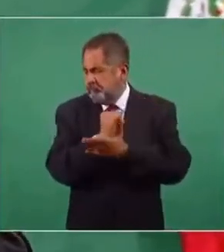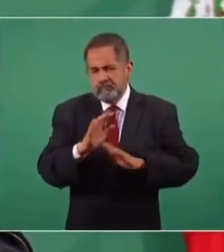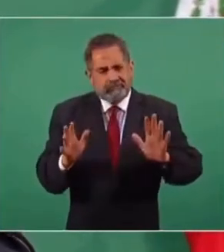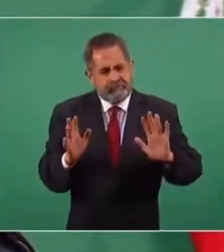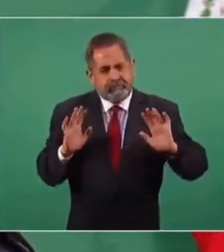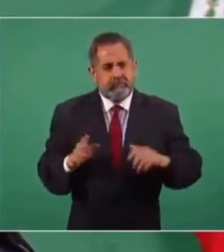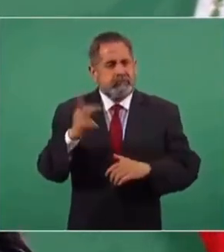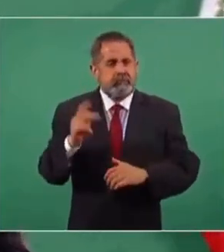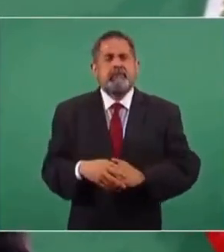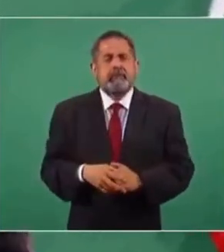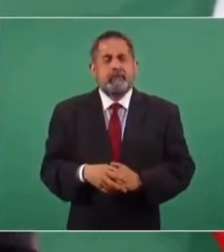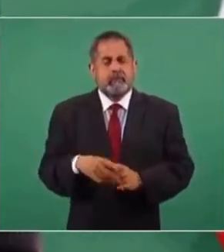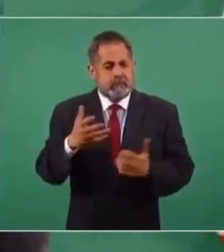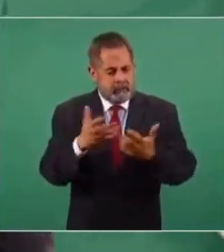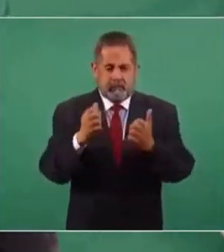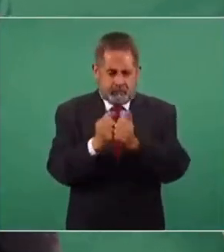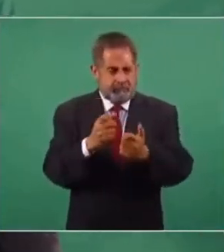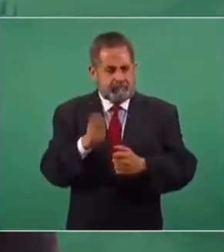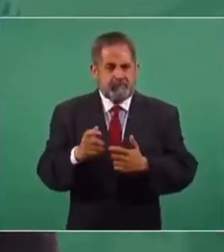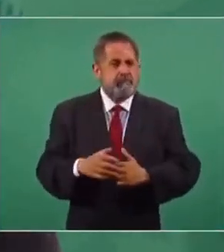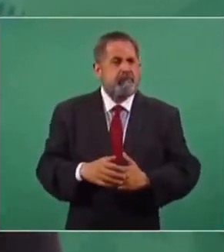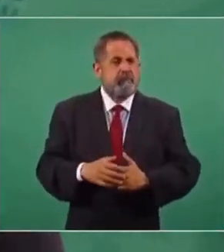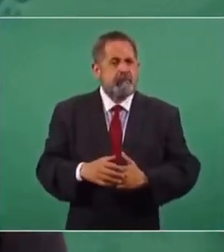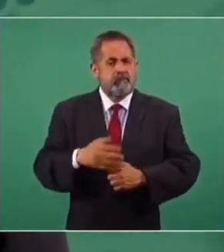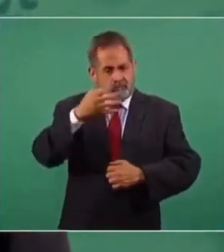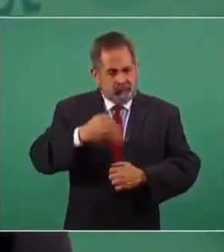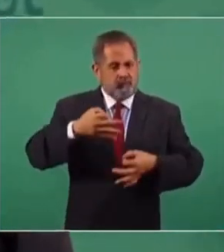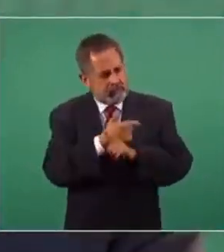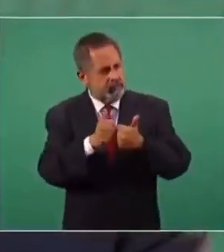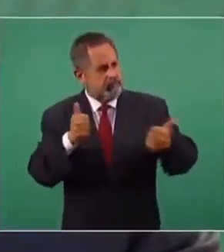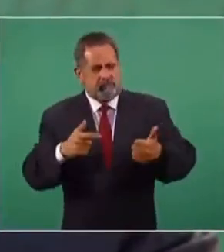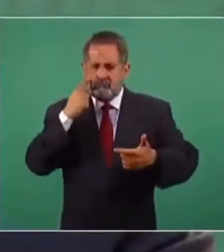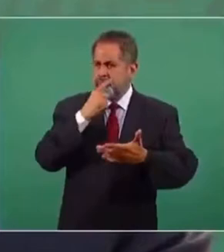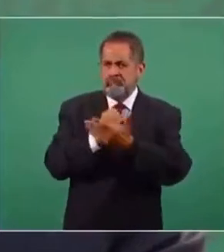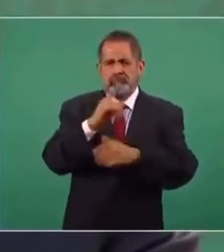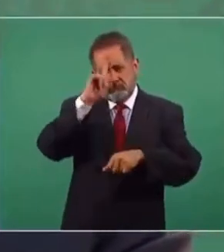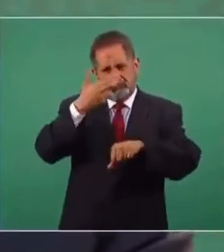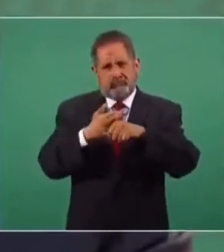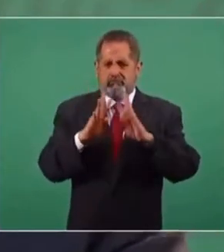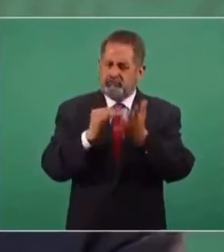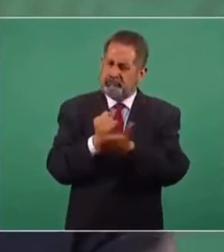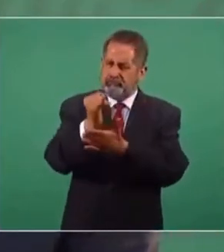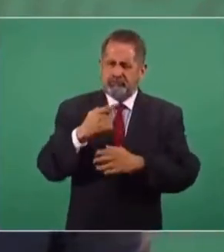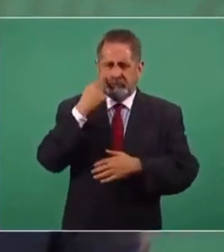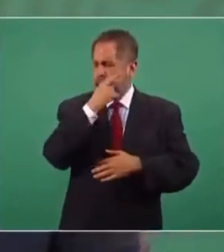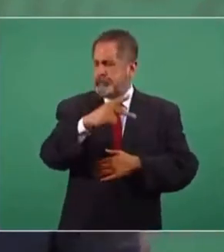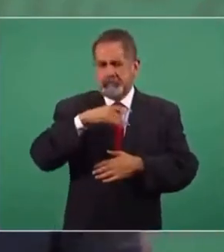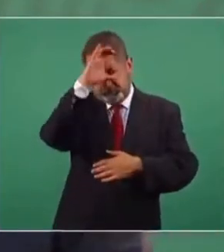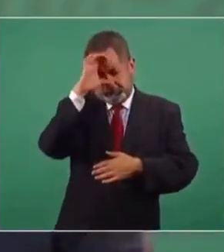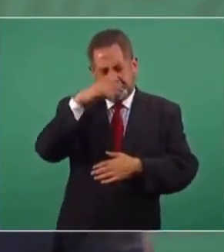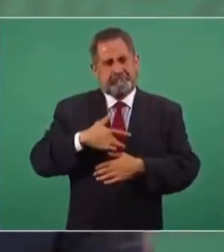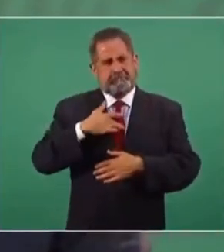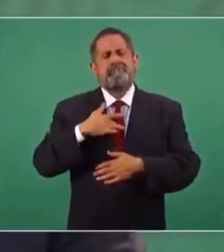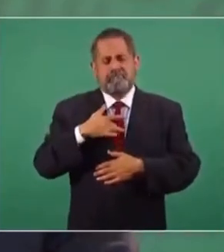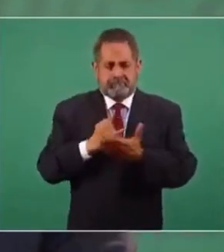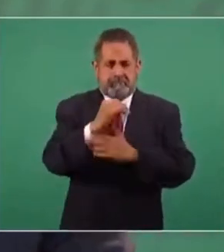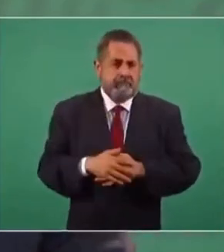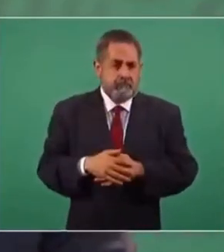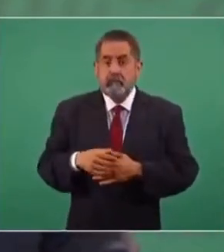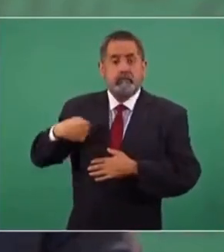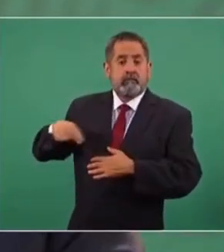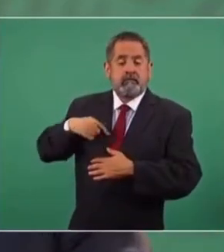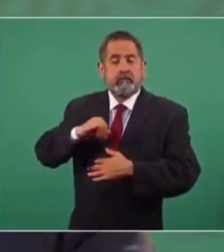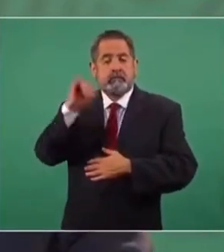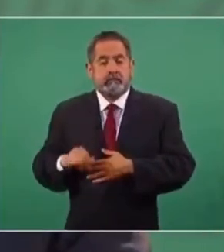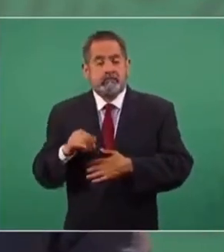actúen como auténticos jueces. Los consejeros que actúen de acuerdo a lo que les dicte su conciencia. Nosotros jamás